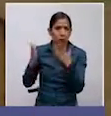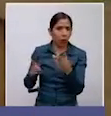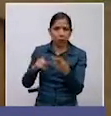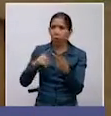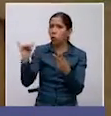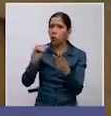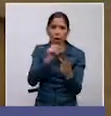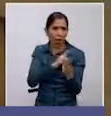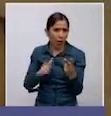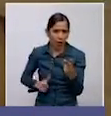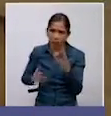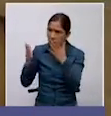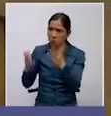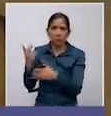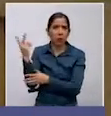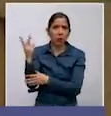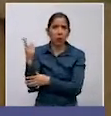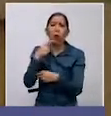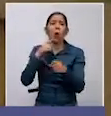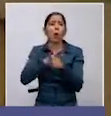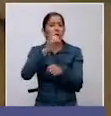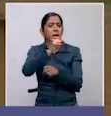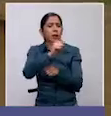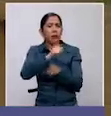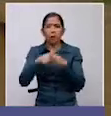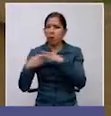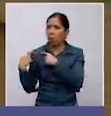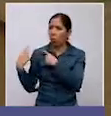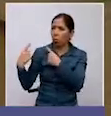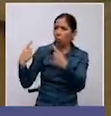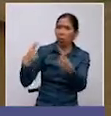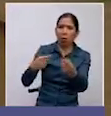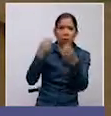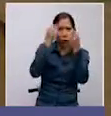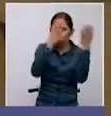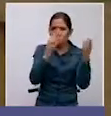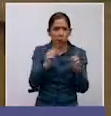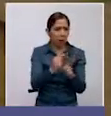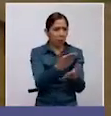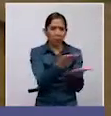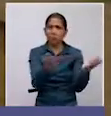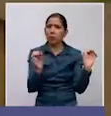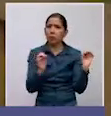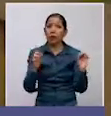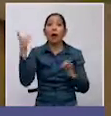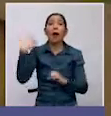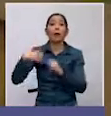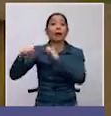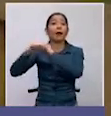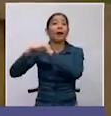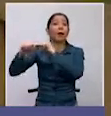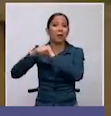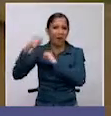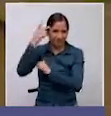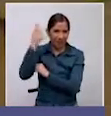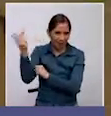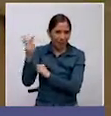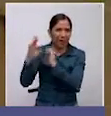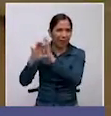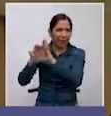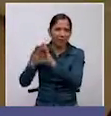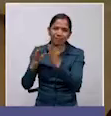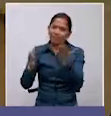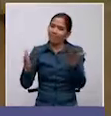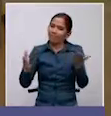lamentablemente ni uno de los dos ha cumplido esa palabra que ellos han hecho en su campaña política cuando fueron candidatos.